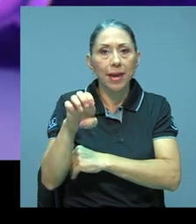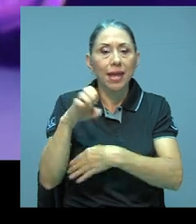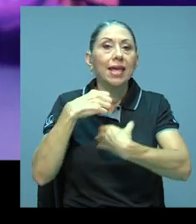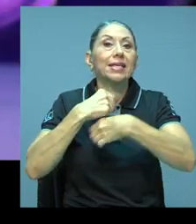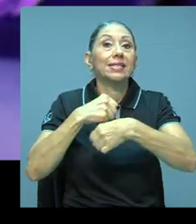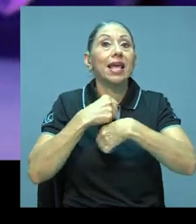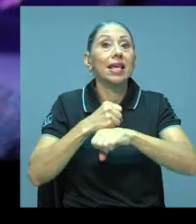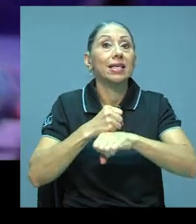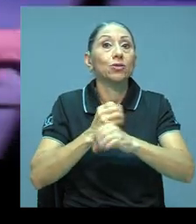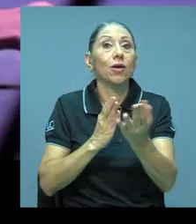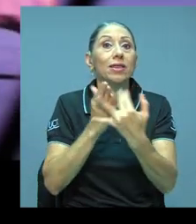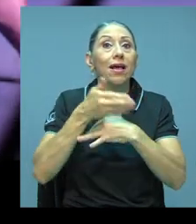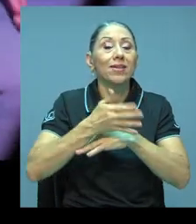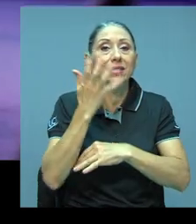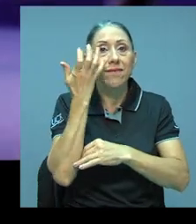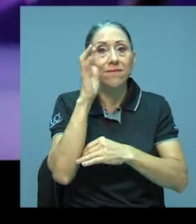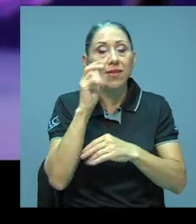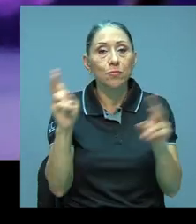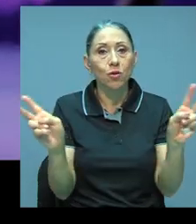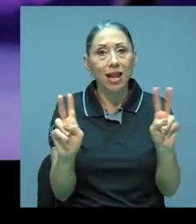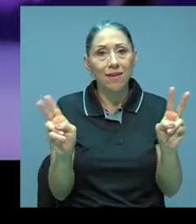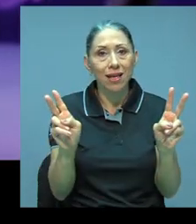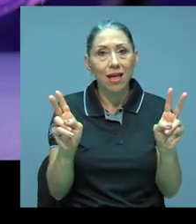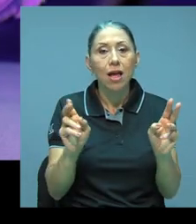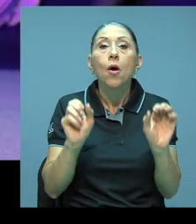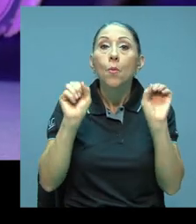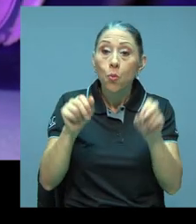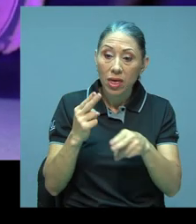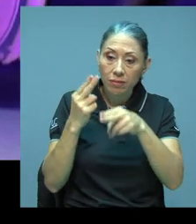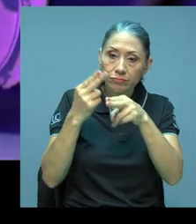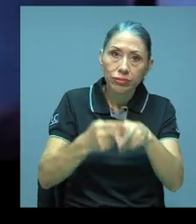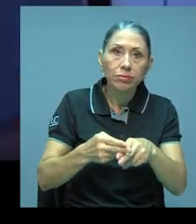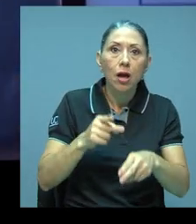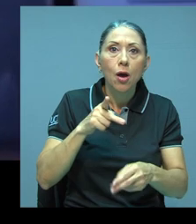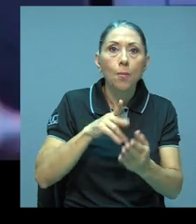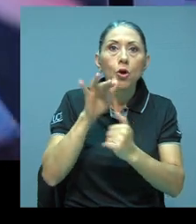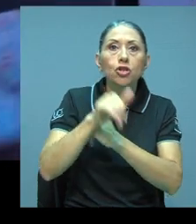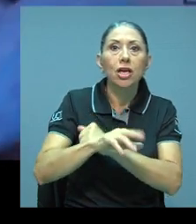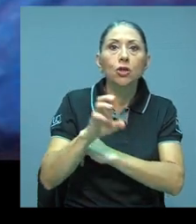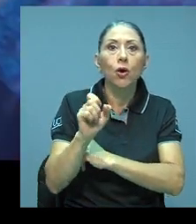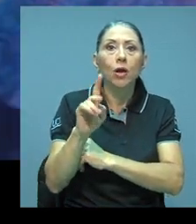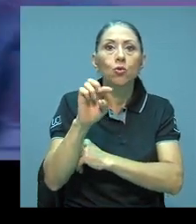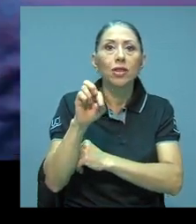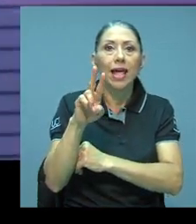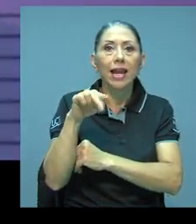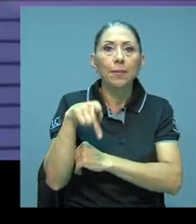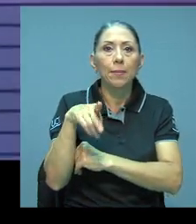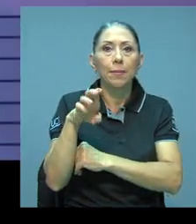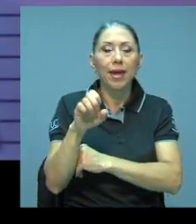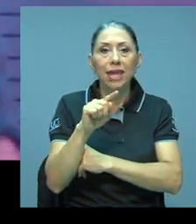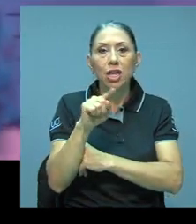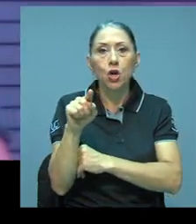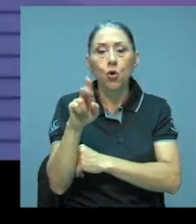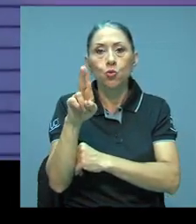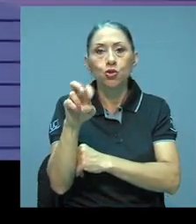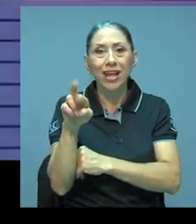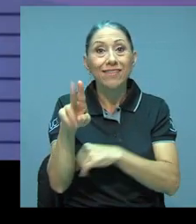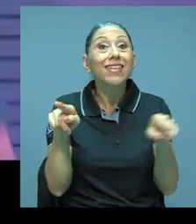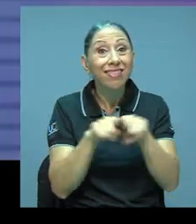Facebook Live. Pueden buscarlo como Proyecto Uterpe-UCR y también en nuestro canal de YouTube. Ya